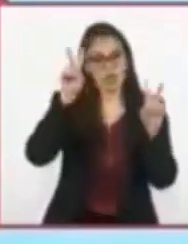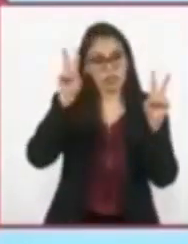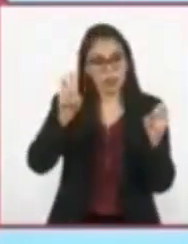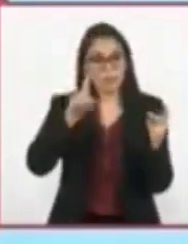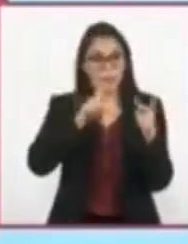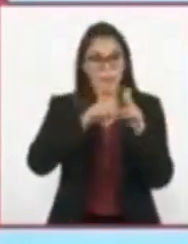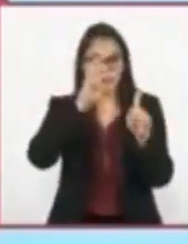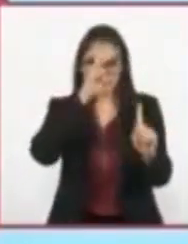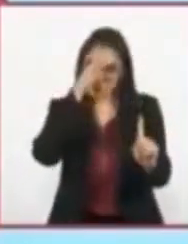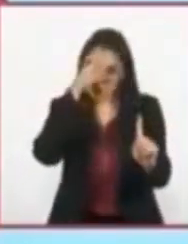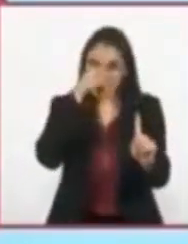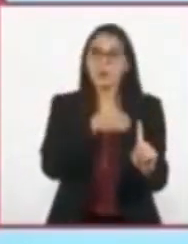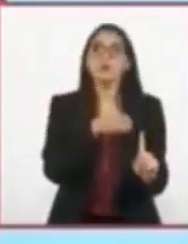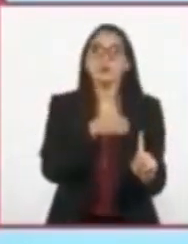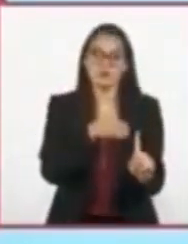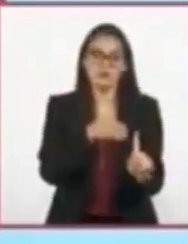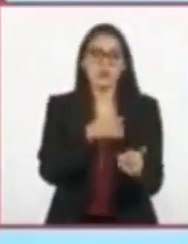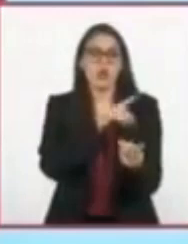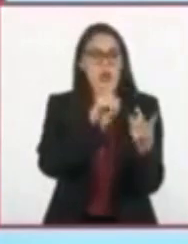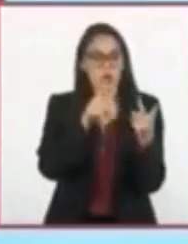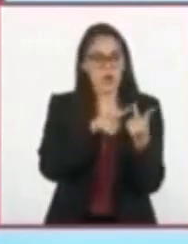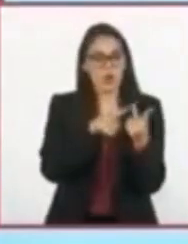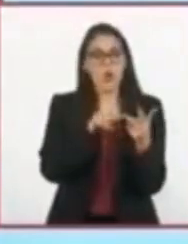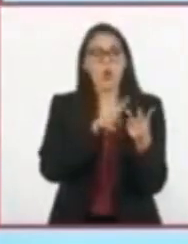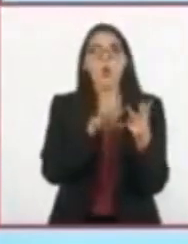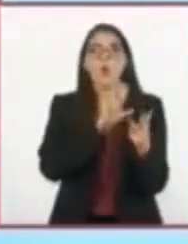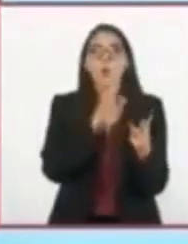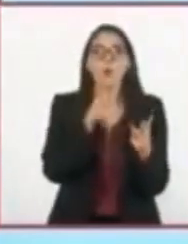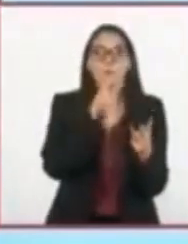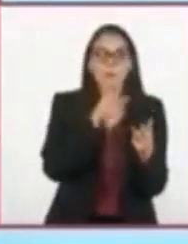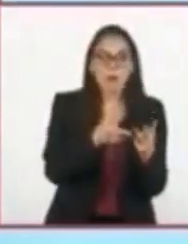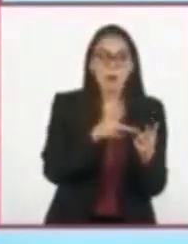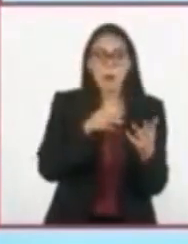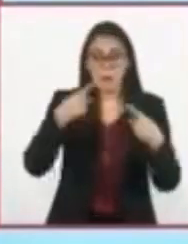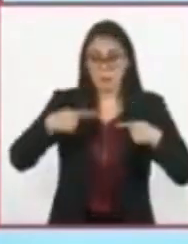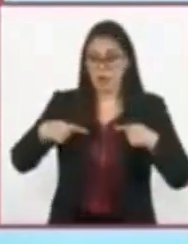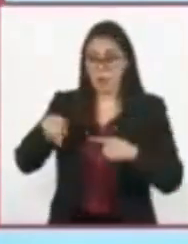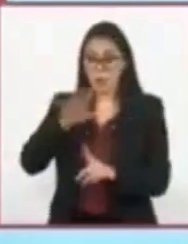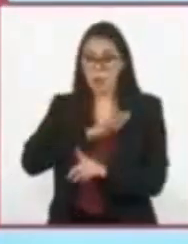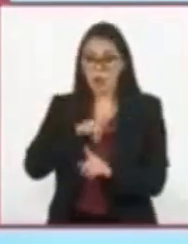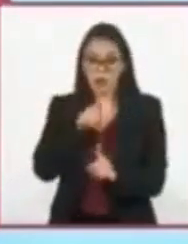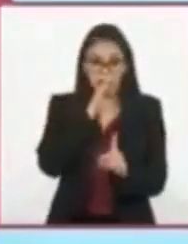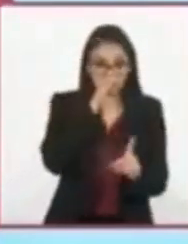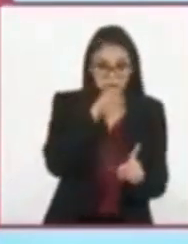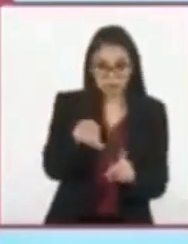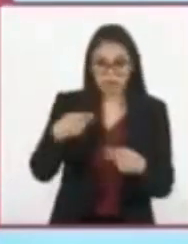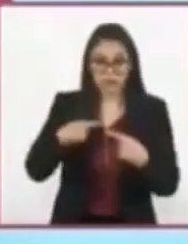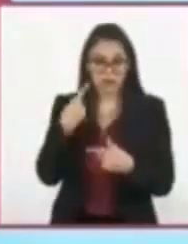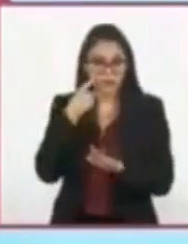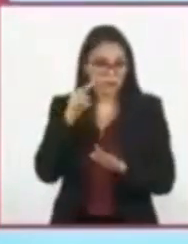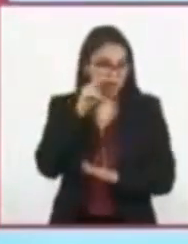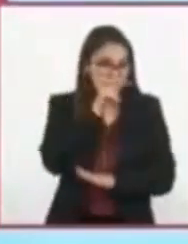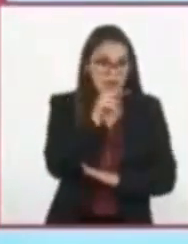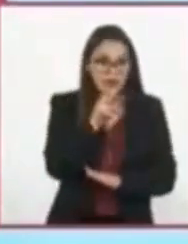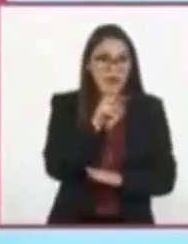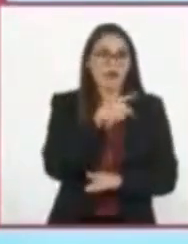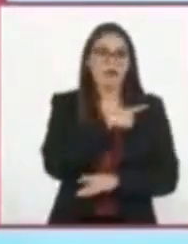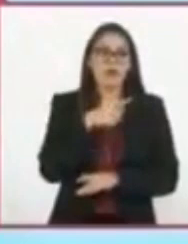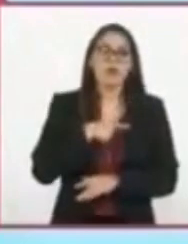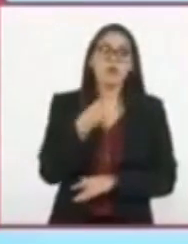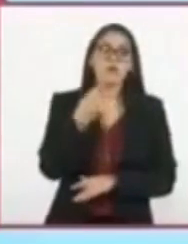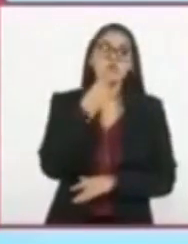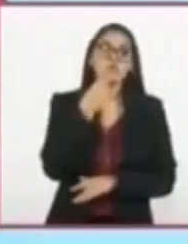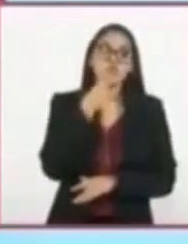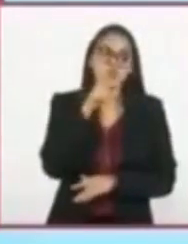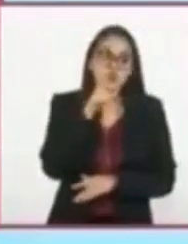propósito comunicativo, tipo de texto, público al que va dirigido, lenguaje a utilizar, ortografía